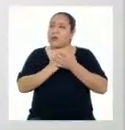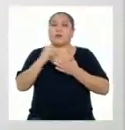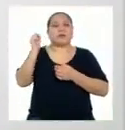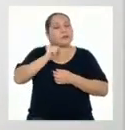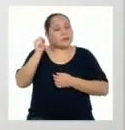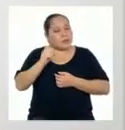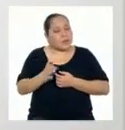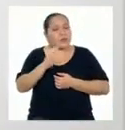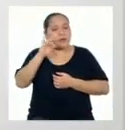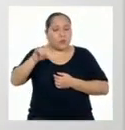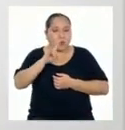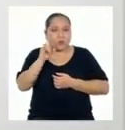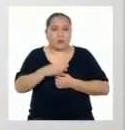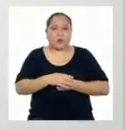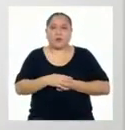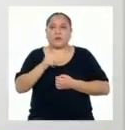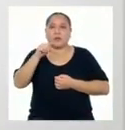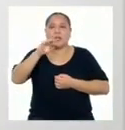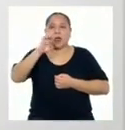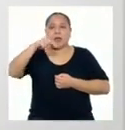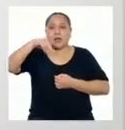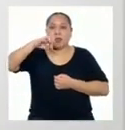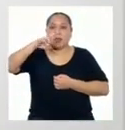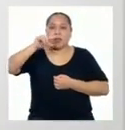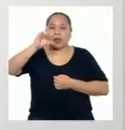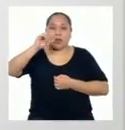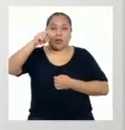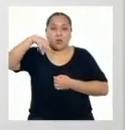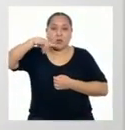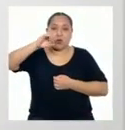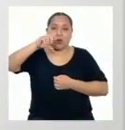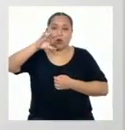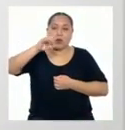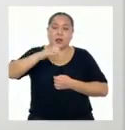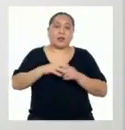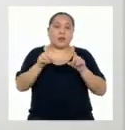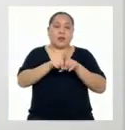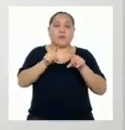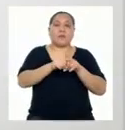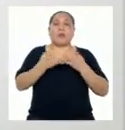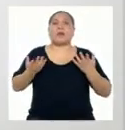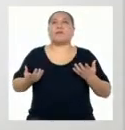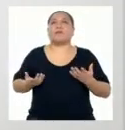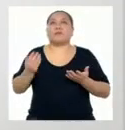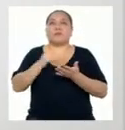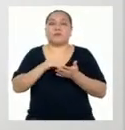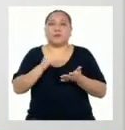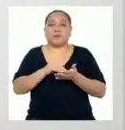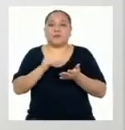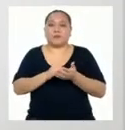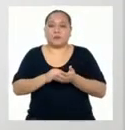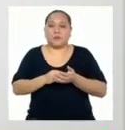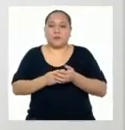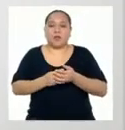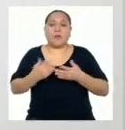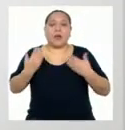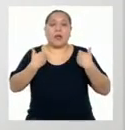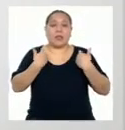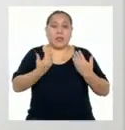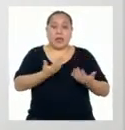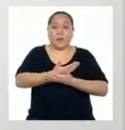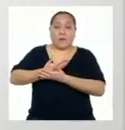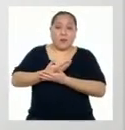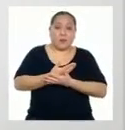Por supuesto que sí La energía nuclear También se utiliza En la reproducción ganadera Y en la selección E inseminación artificial